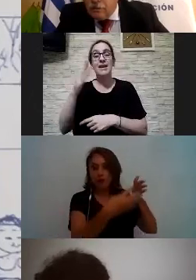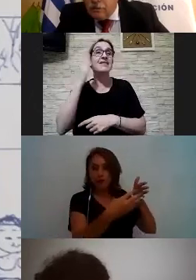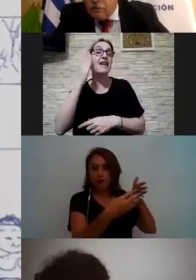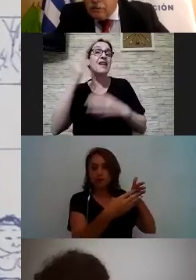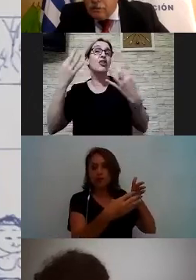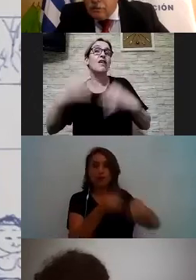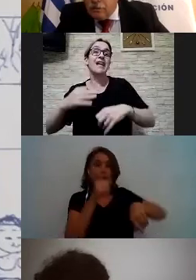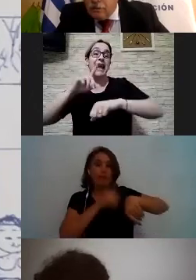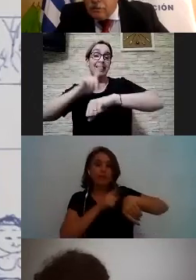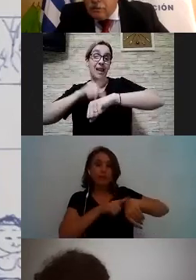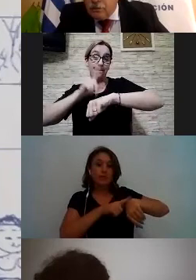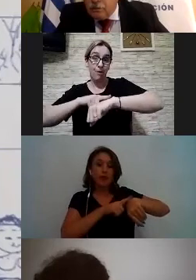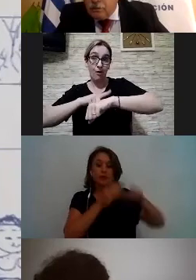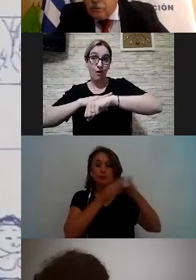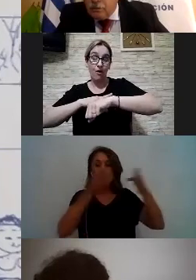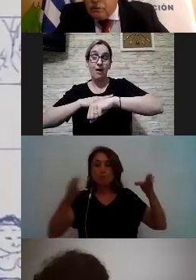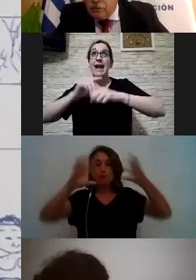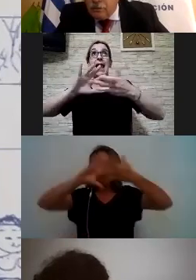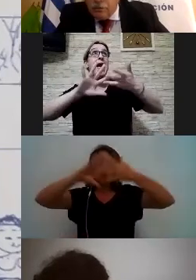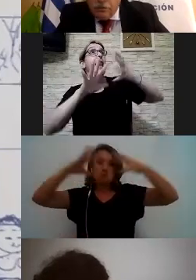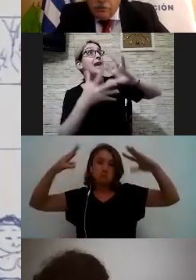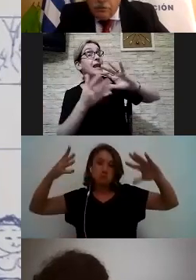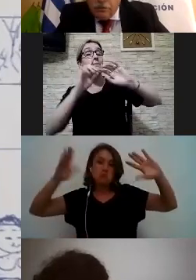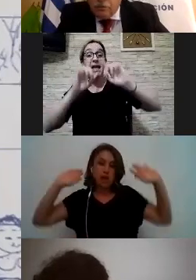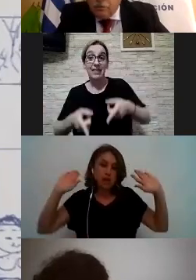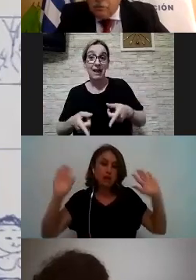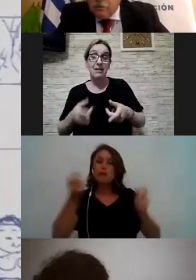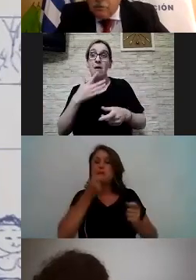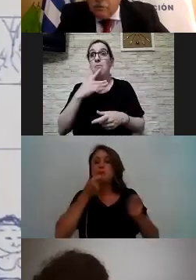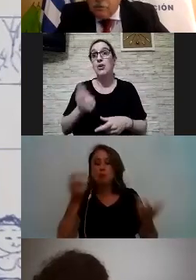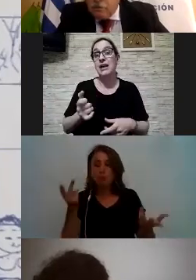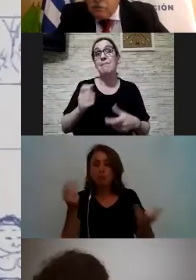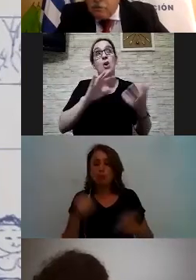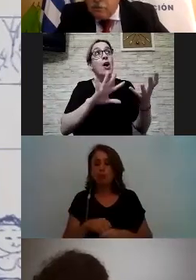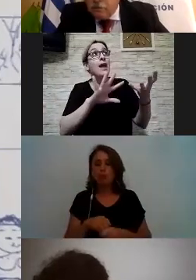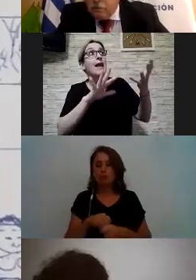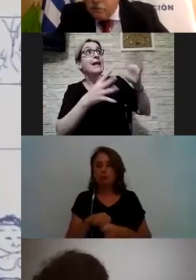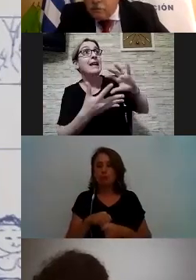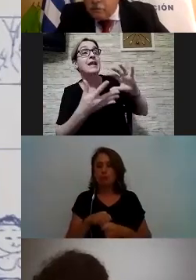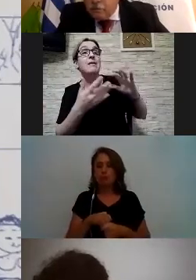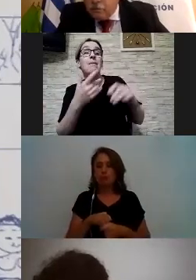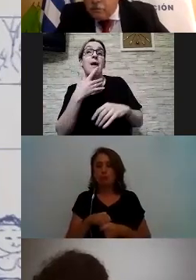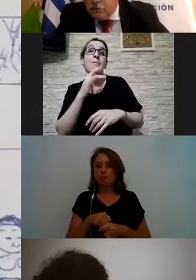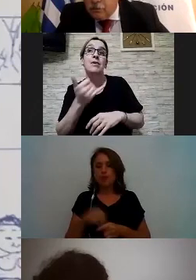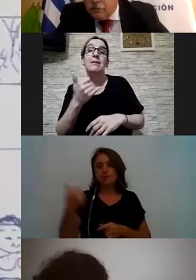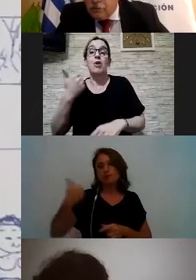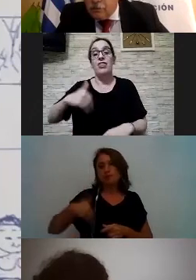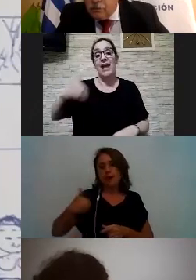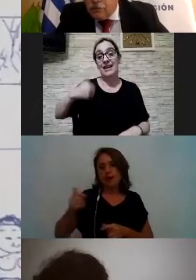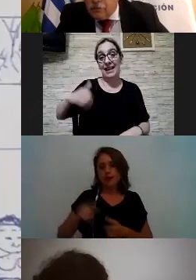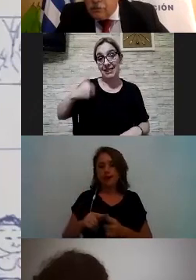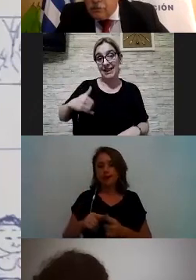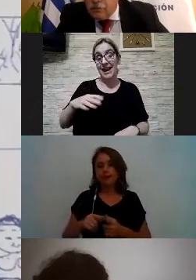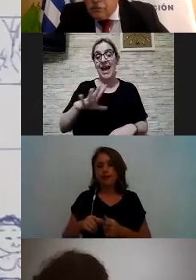tiempo el clima puede ser por ejemplo en el caso de de de argentina que tenemos en